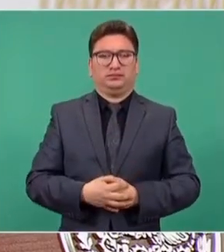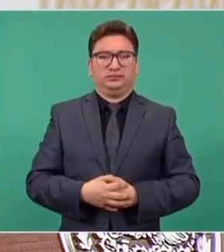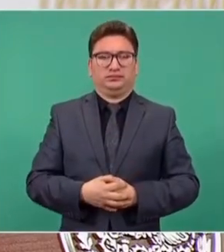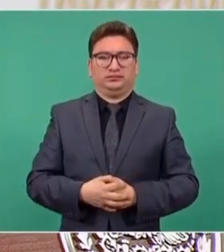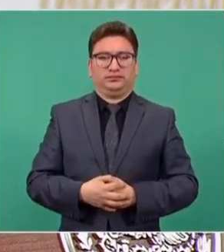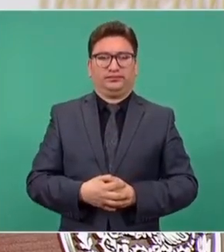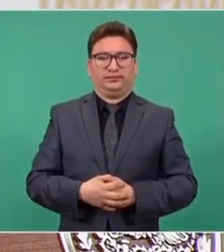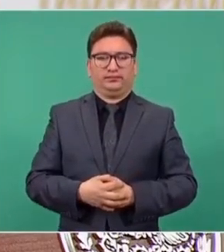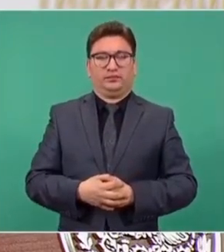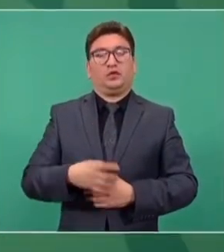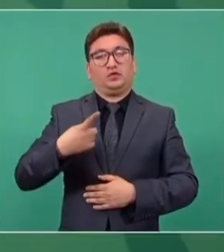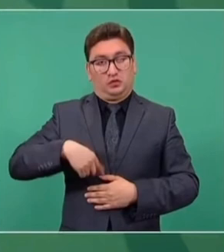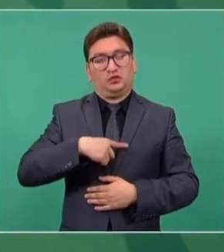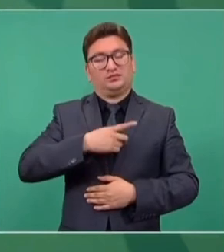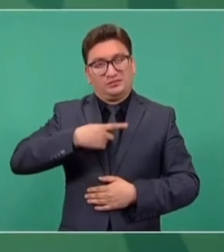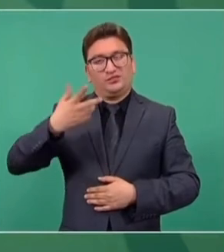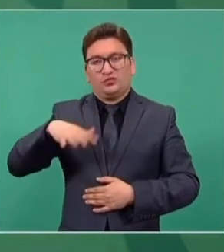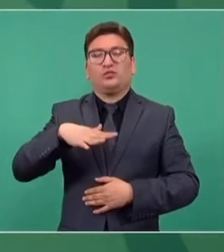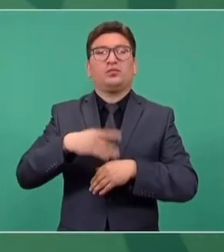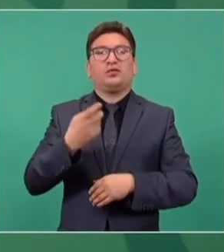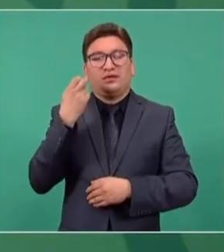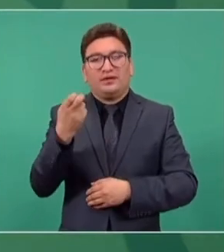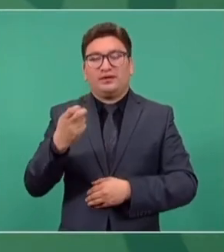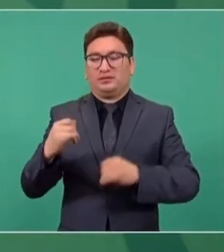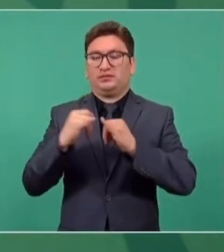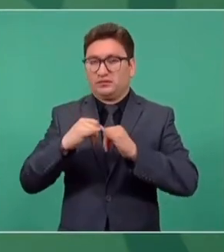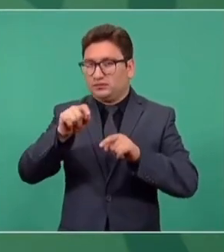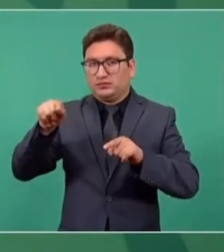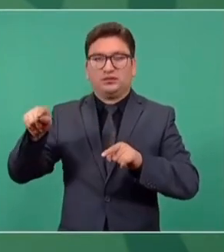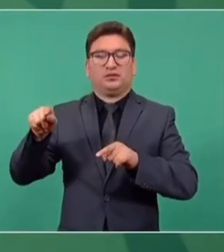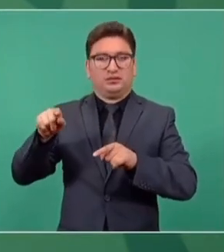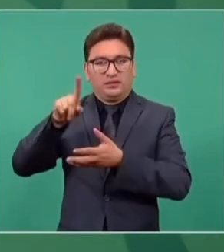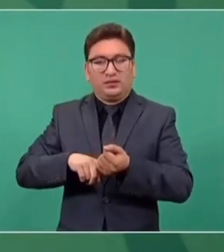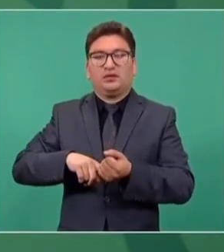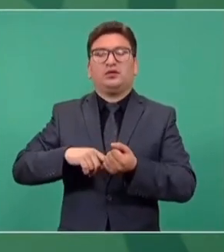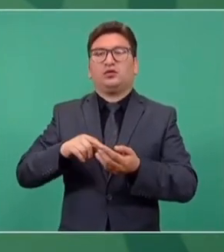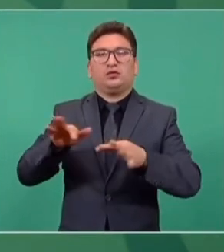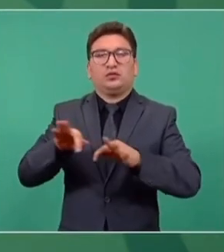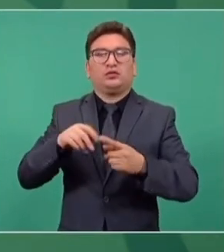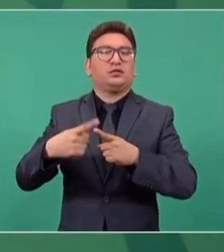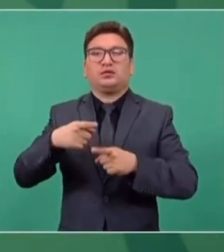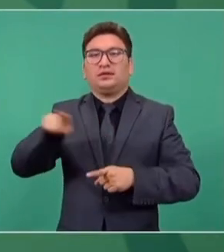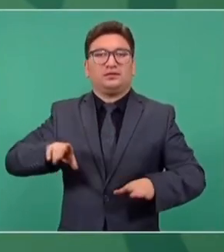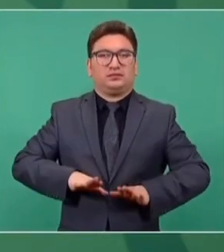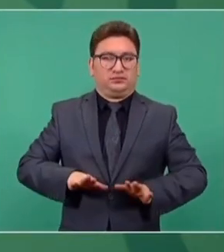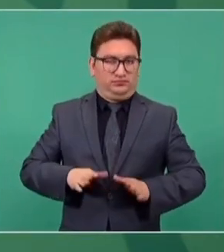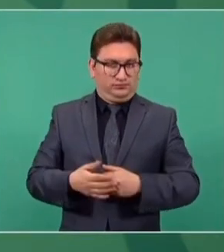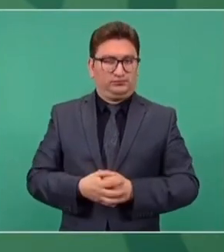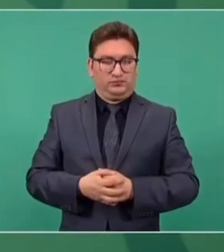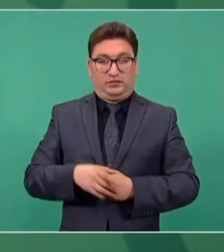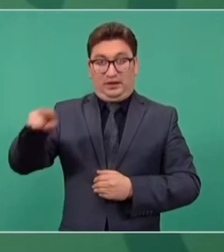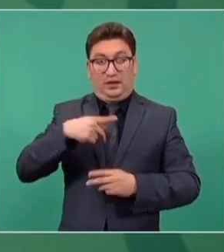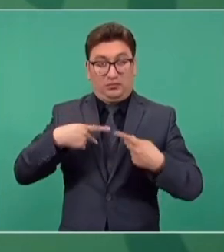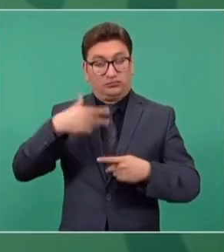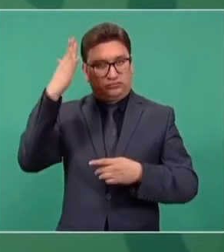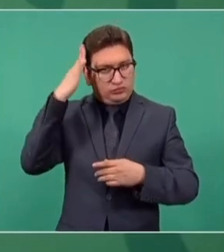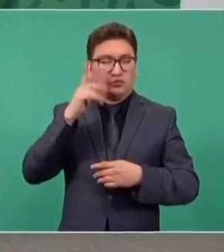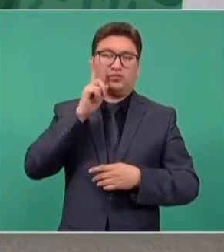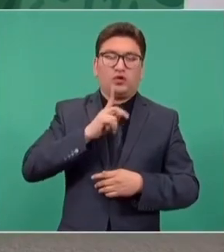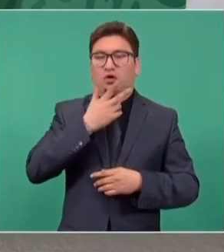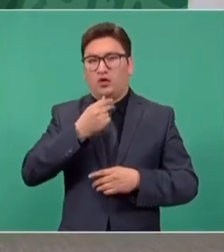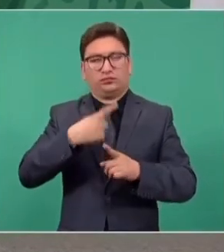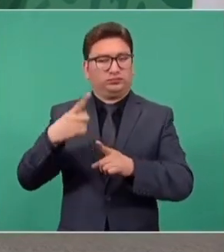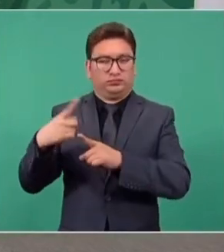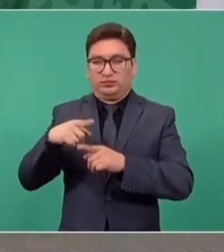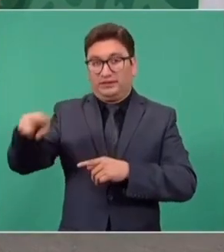buscar de esa forma, porque dependen las instituciones del comportamiento de quienes las dirigen, mujeres, hombres,